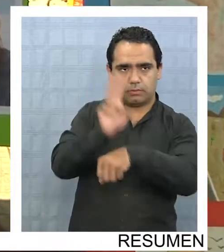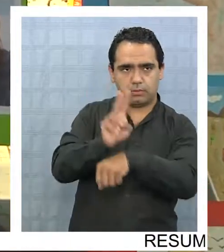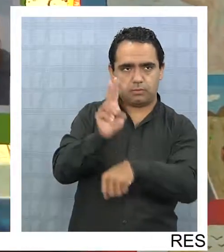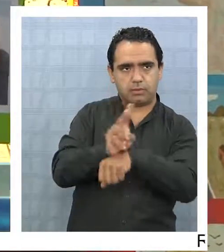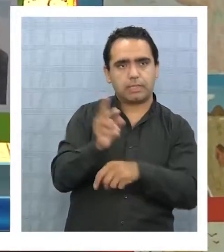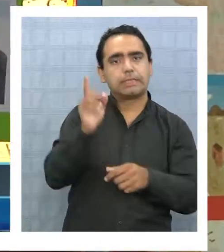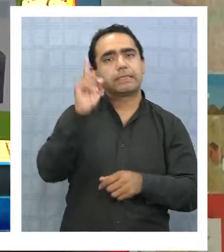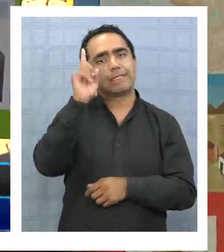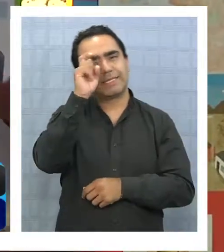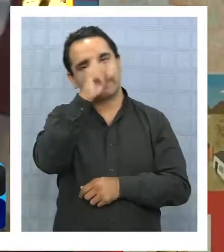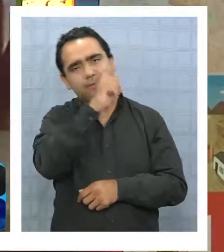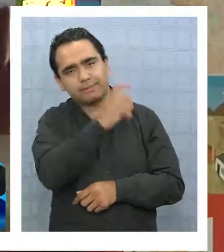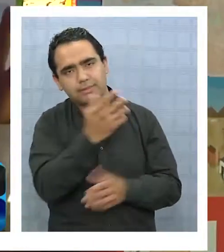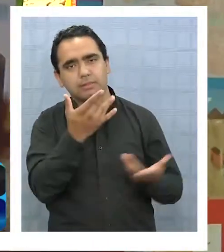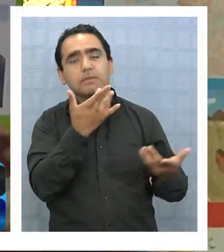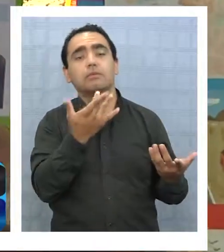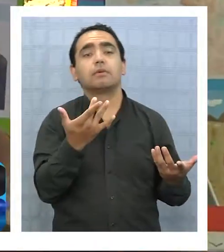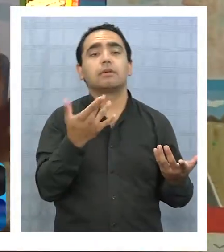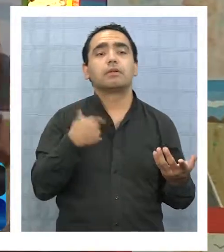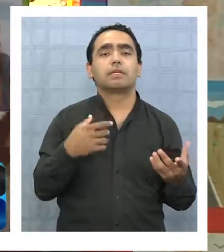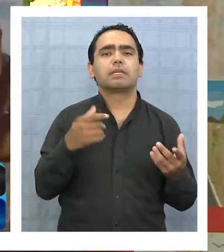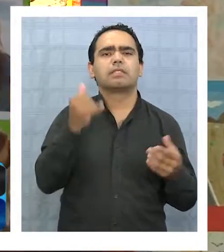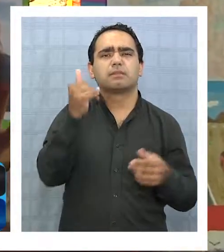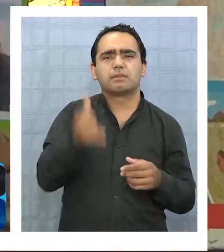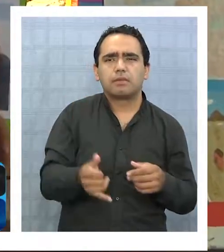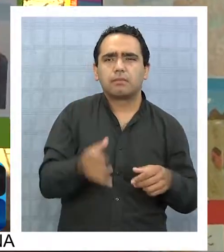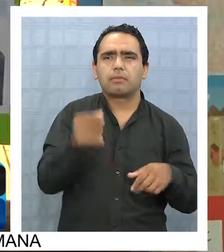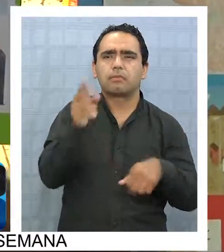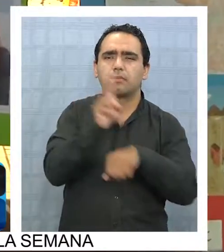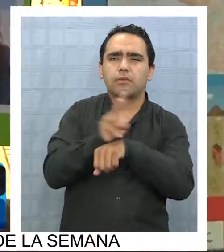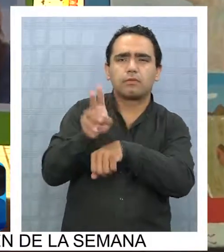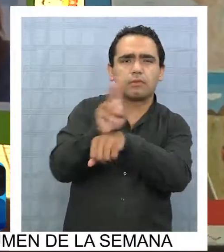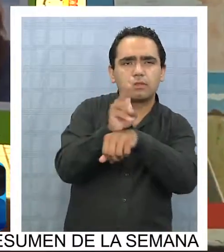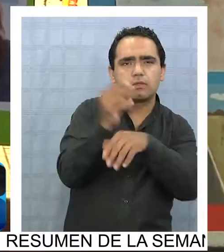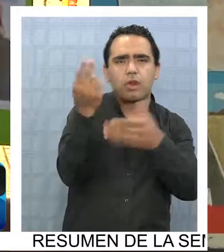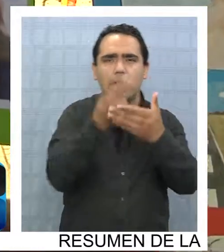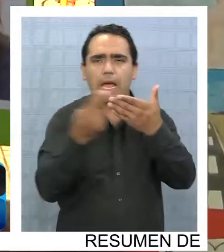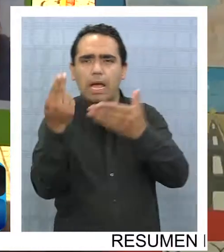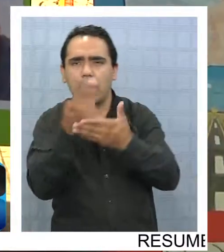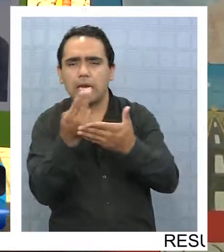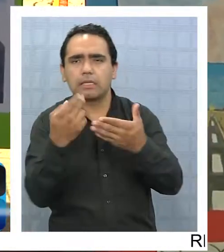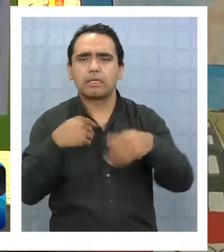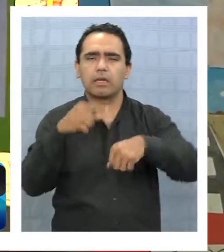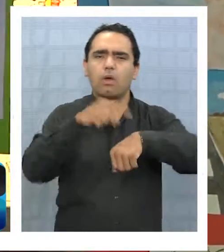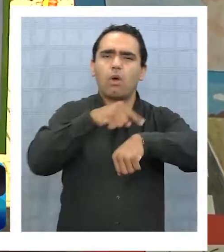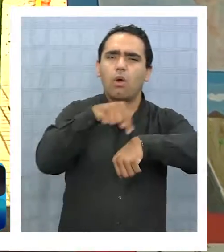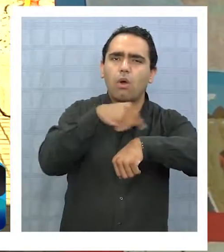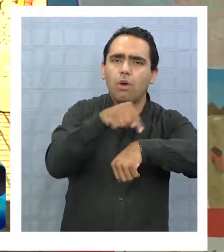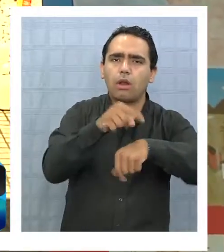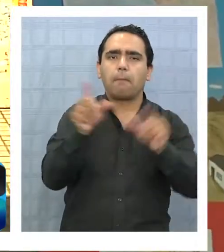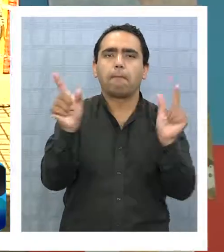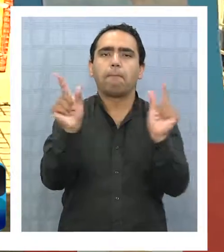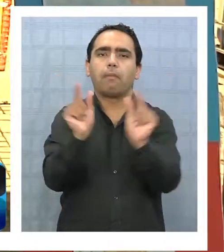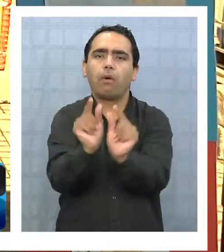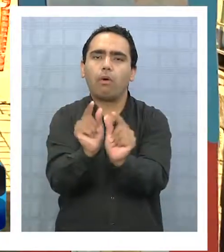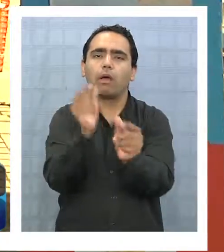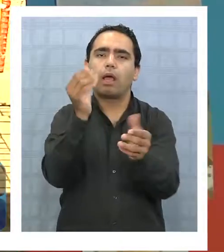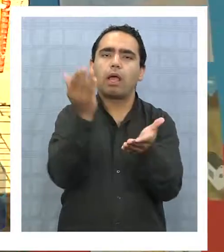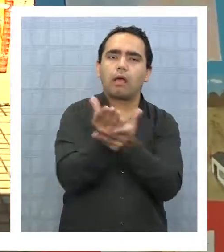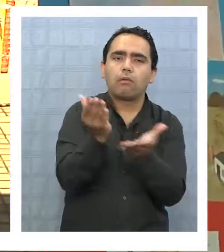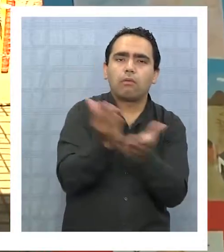es complejo porque cada vez se ha ido reduciendo un poquito el tema de las horas. Pero yo creo que nosotros no tenemos que